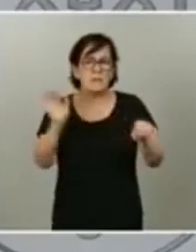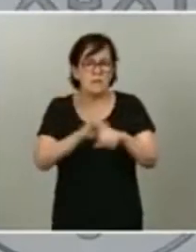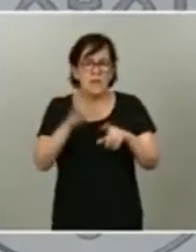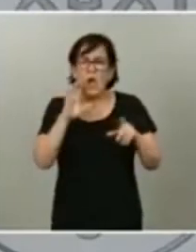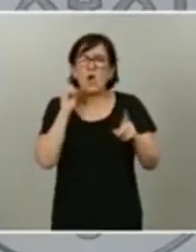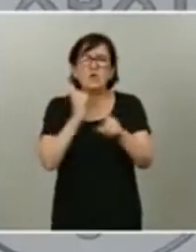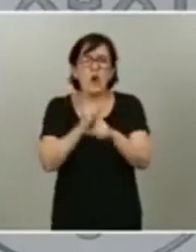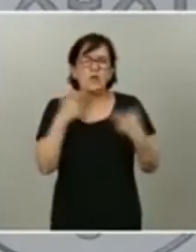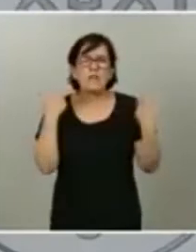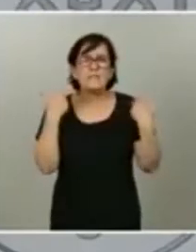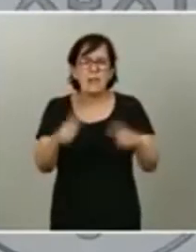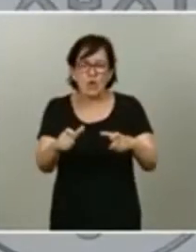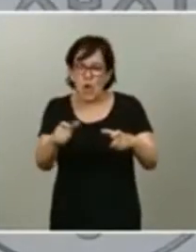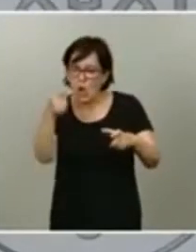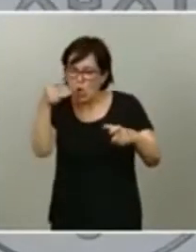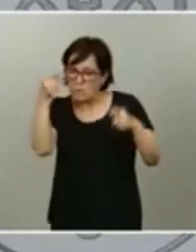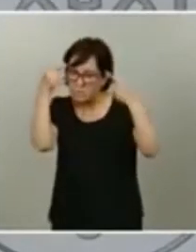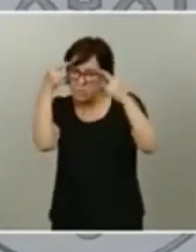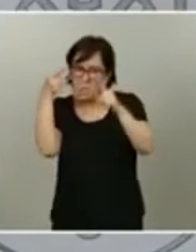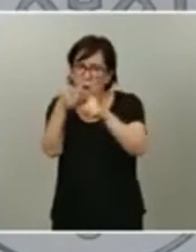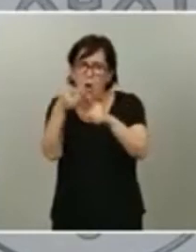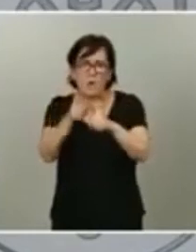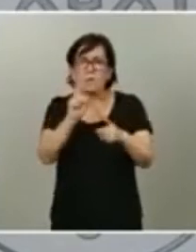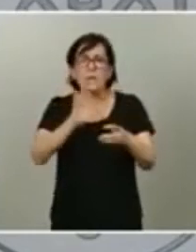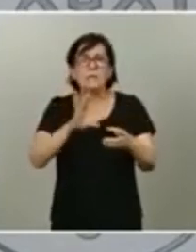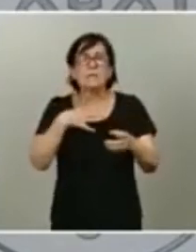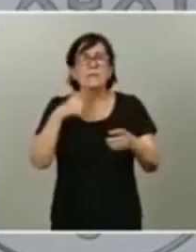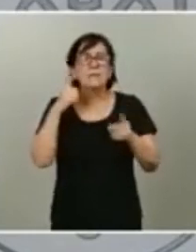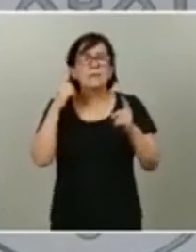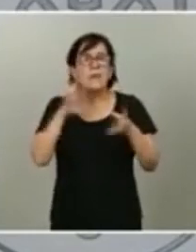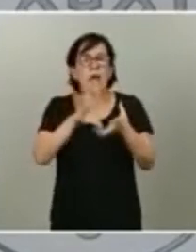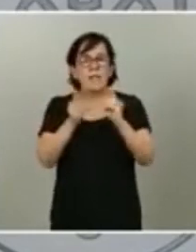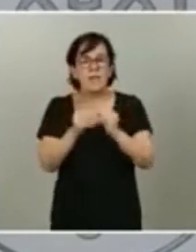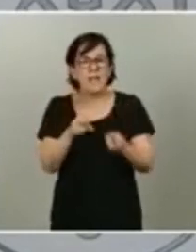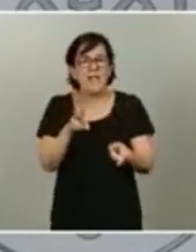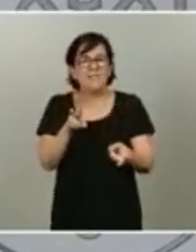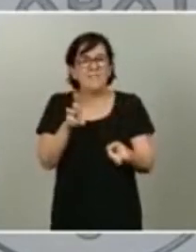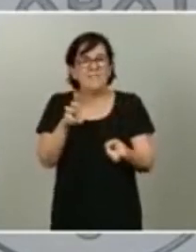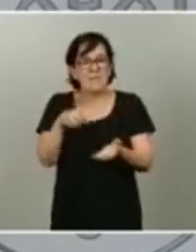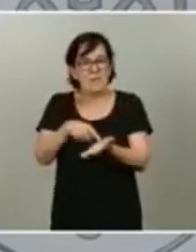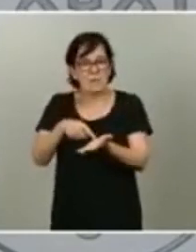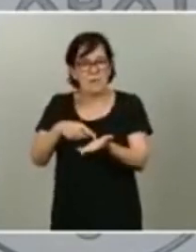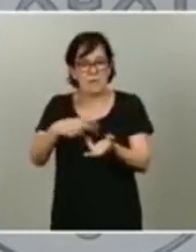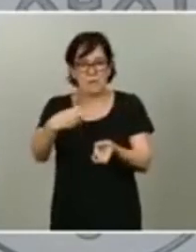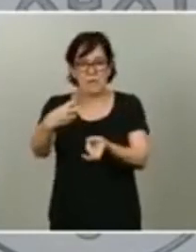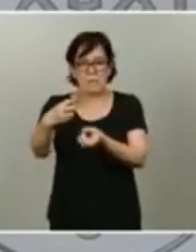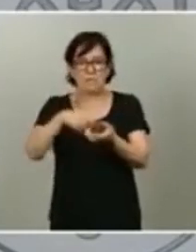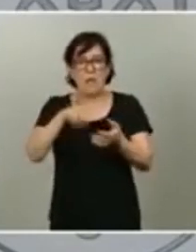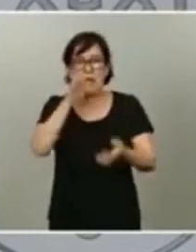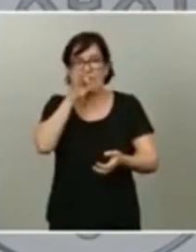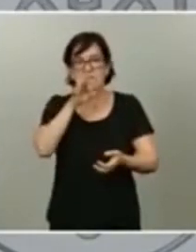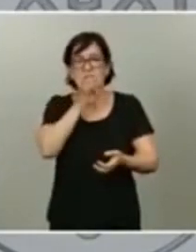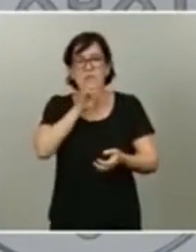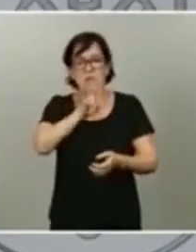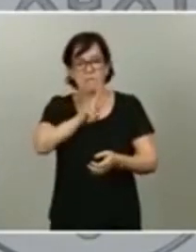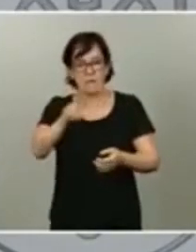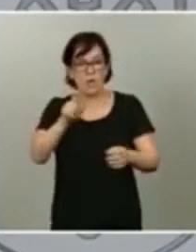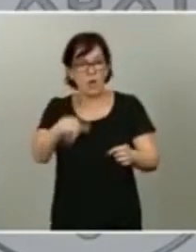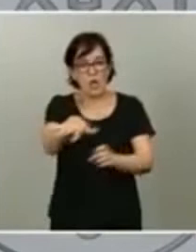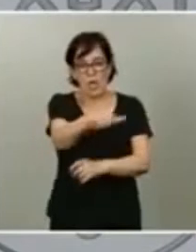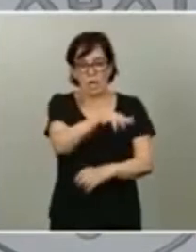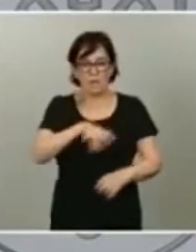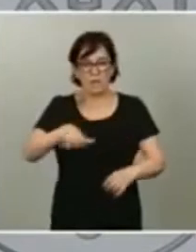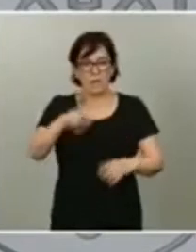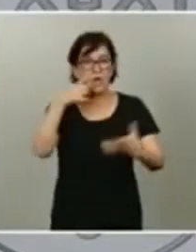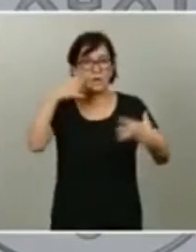concreto. trata de adaptar una fiscalidad para el siglo XXI a un entorno, a una realidad